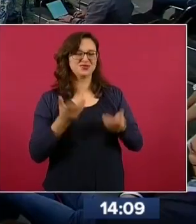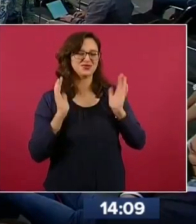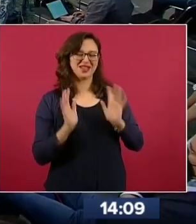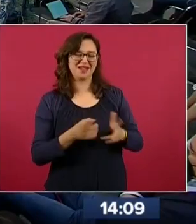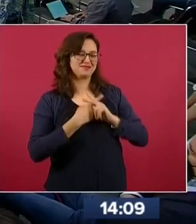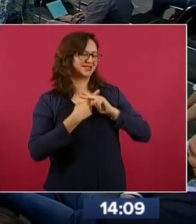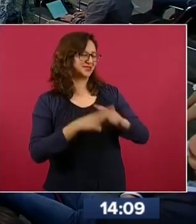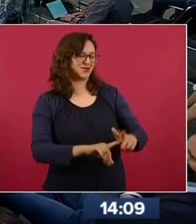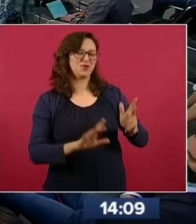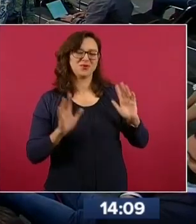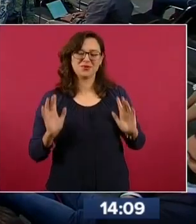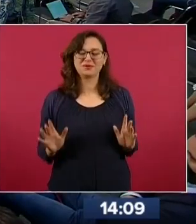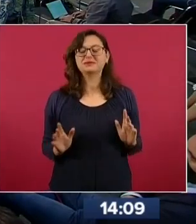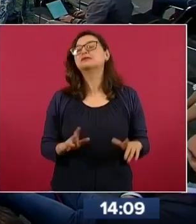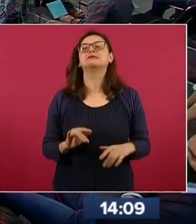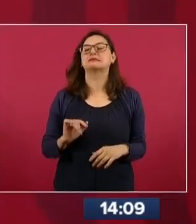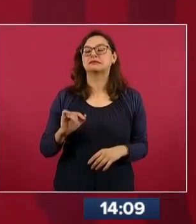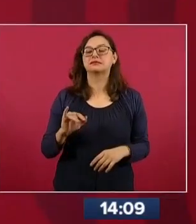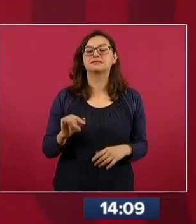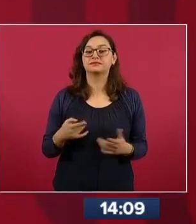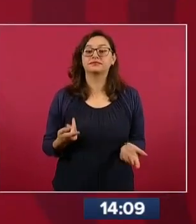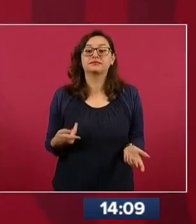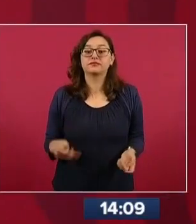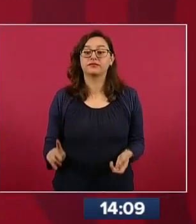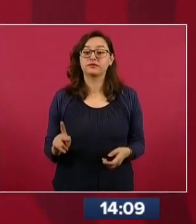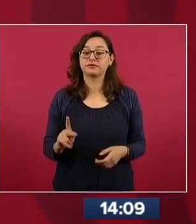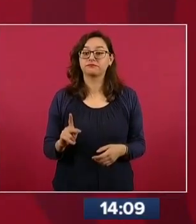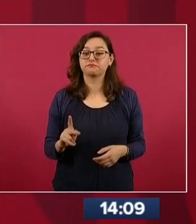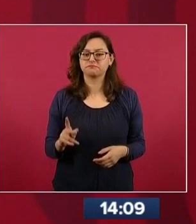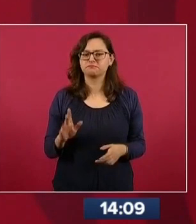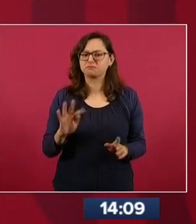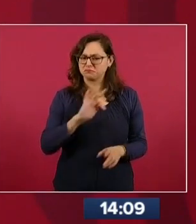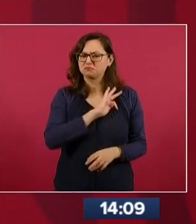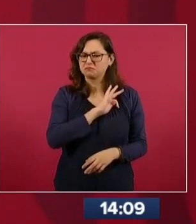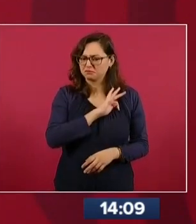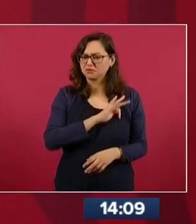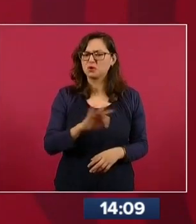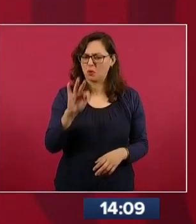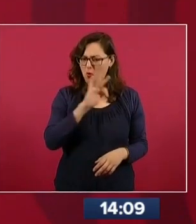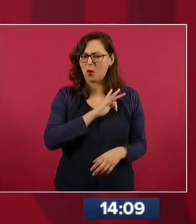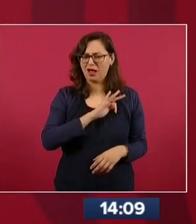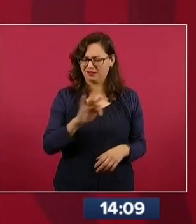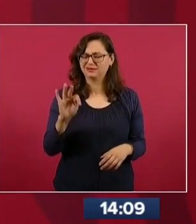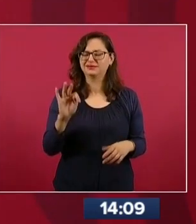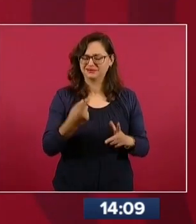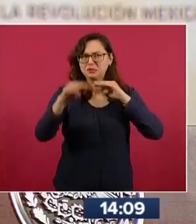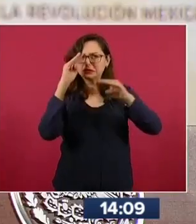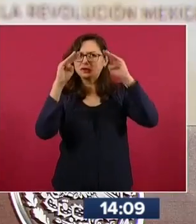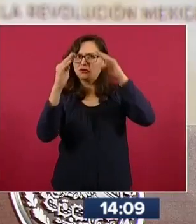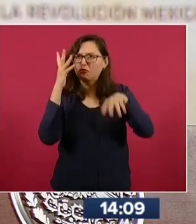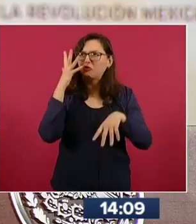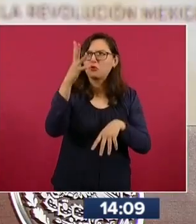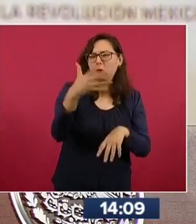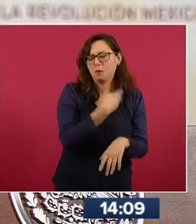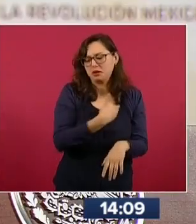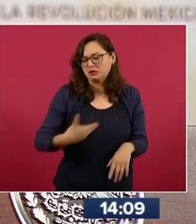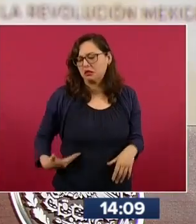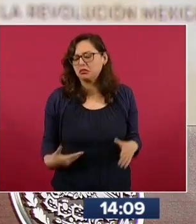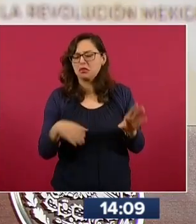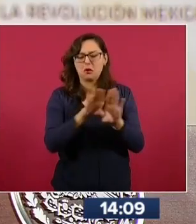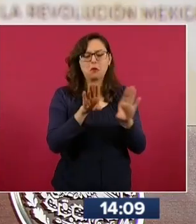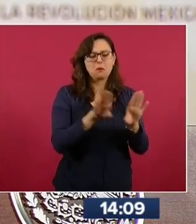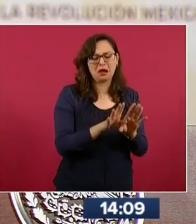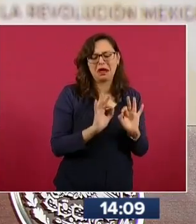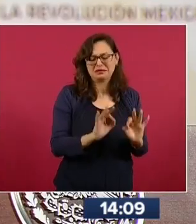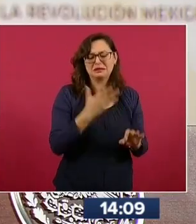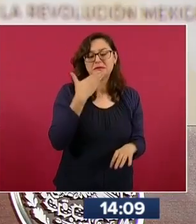La única cosa es que no se distraigan en sus funciones. Tienen que trabajar 16